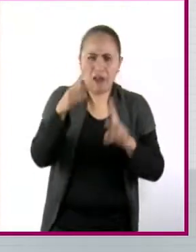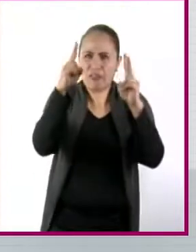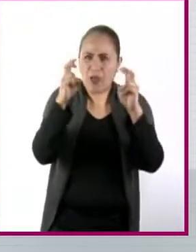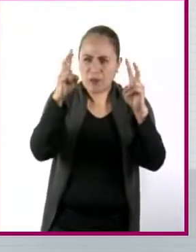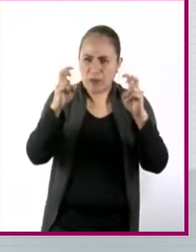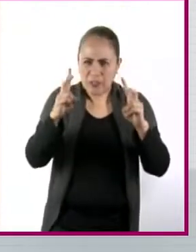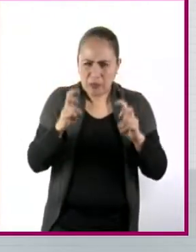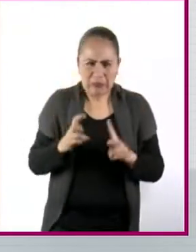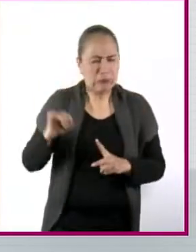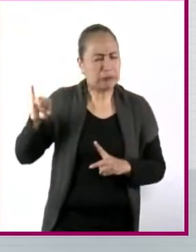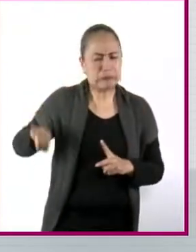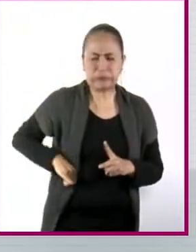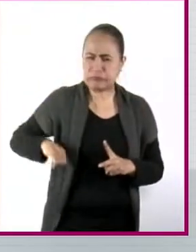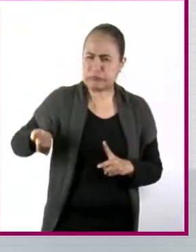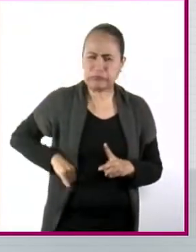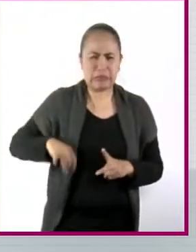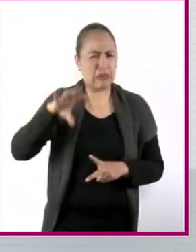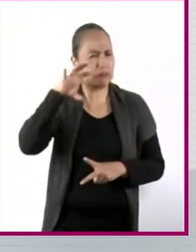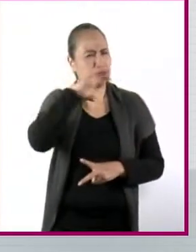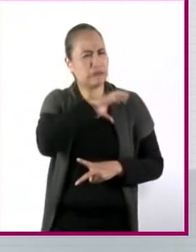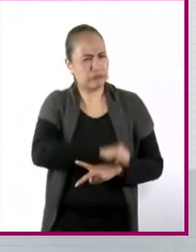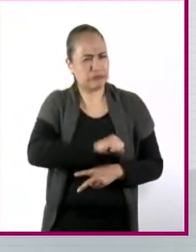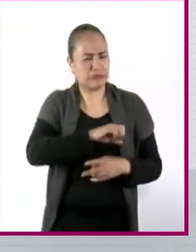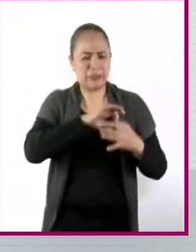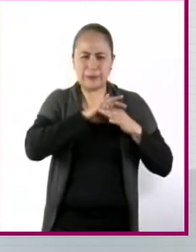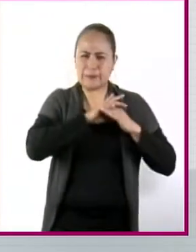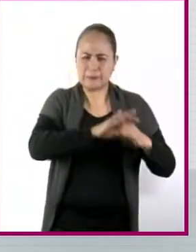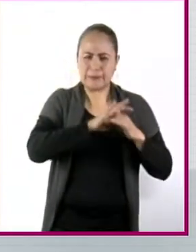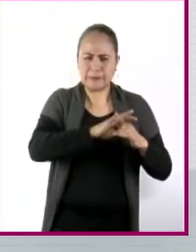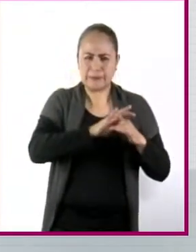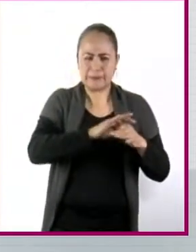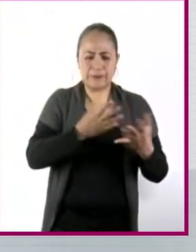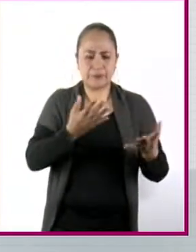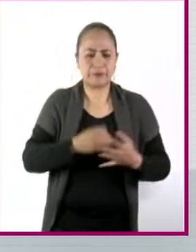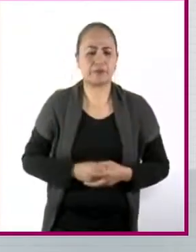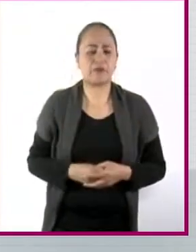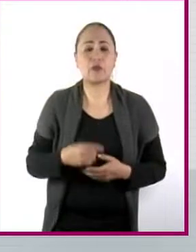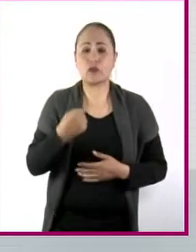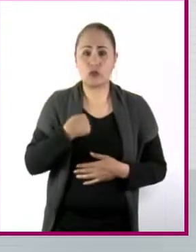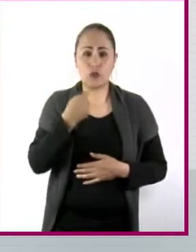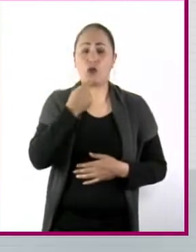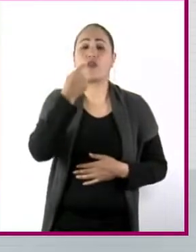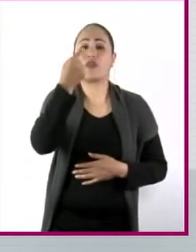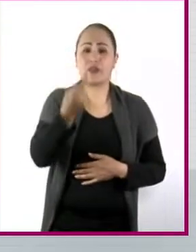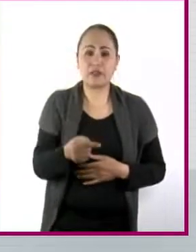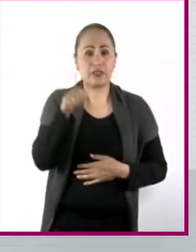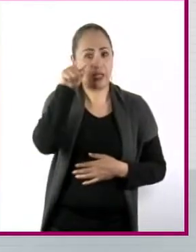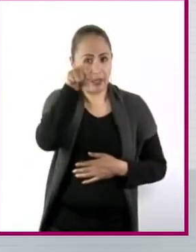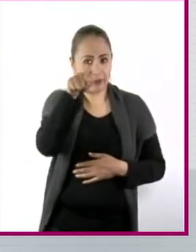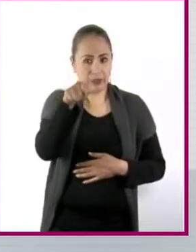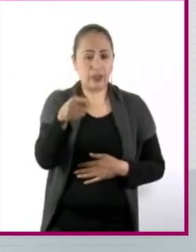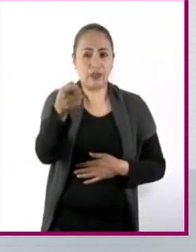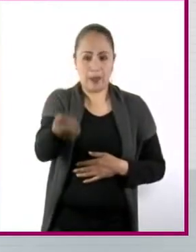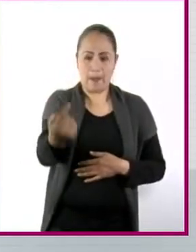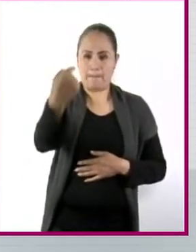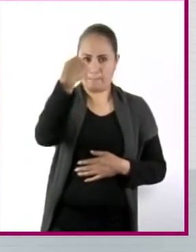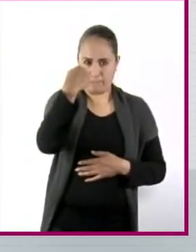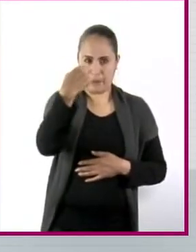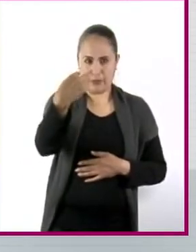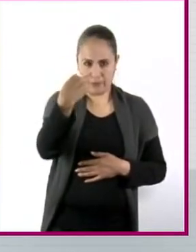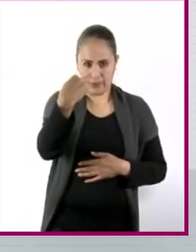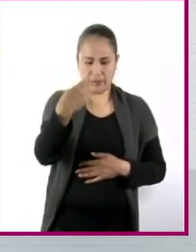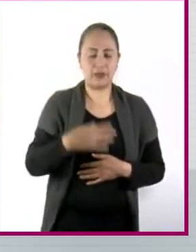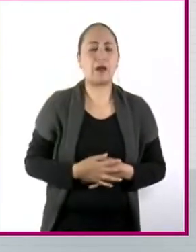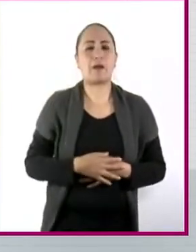encantar y empiezan a formar parte de vos. Y mira, lo único que te quiero decir a vos que nos estás mirando es que la participación